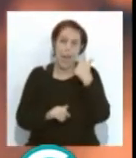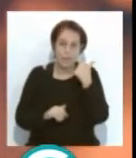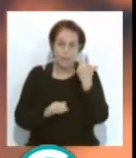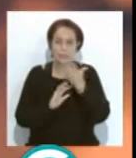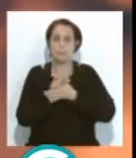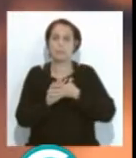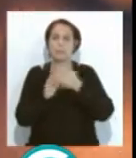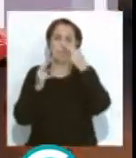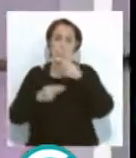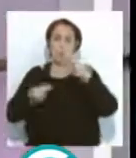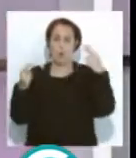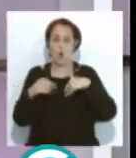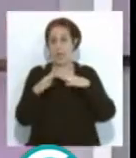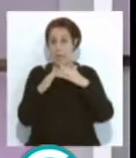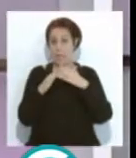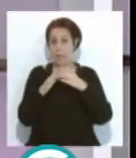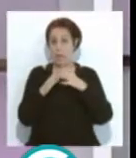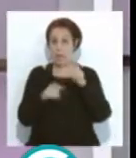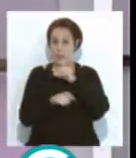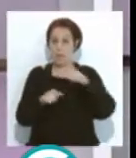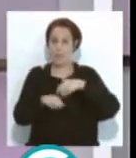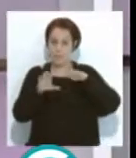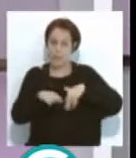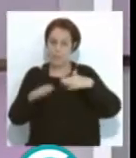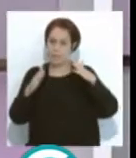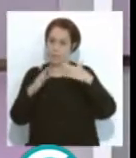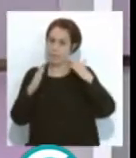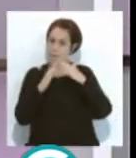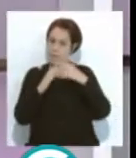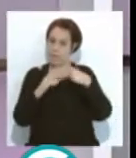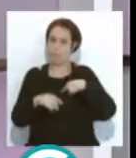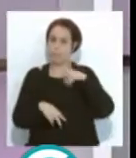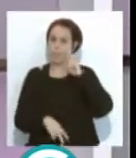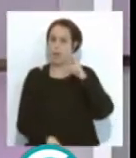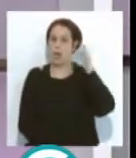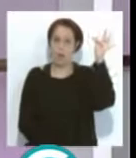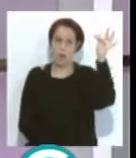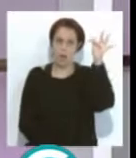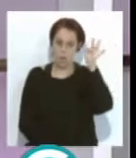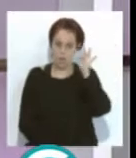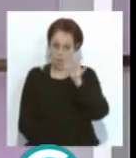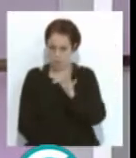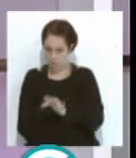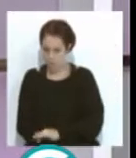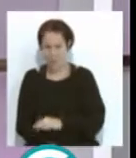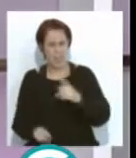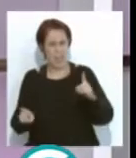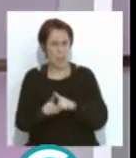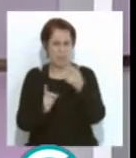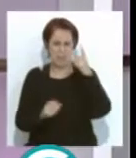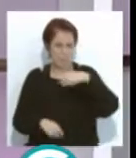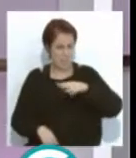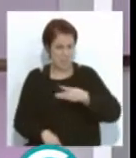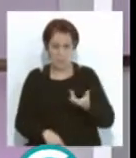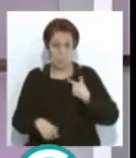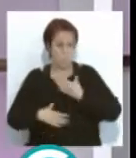que está en casa, del aficionado que está en casa y que ve el concurso de P.A.P.A., ese le da igual que dure el concurso tres meses, que